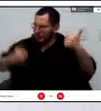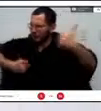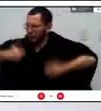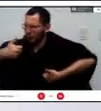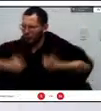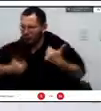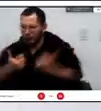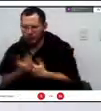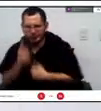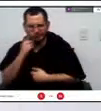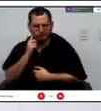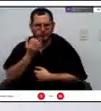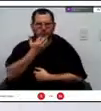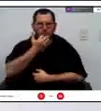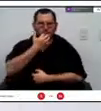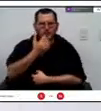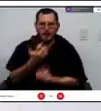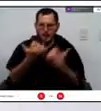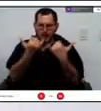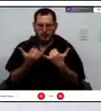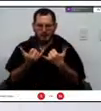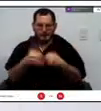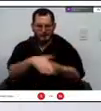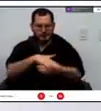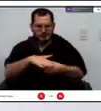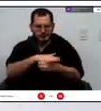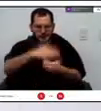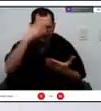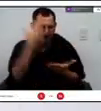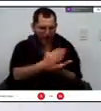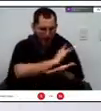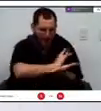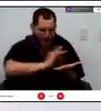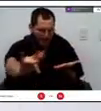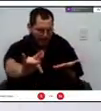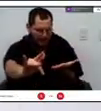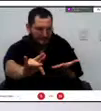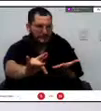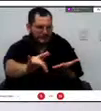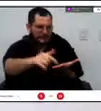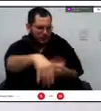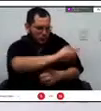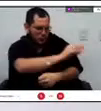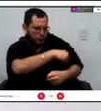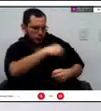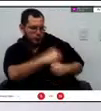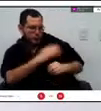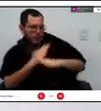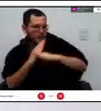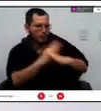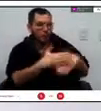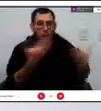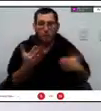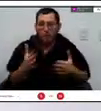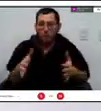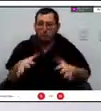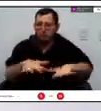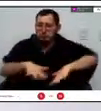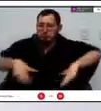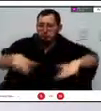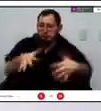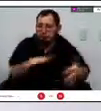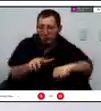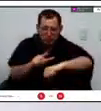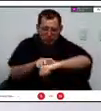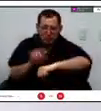que tienen las estrategias para la respuesta a emergencias vamos a tener un espacio más allá de 15 minutos para que dialoguemos entre todos yo